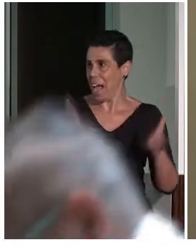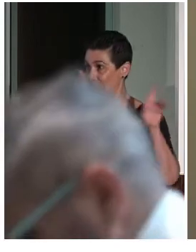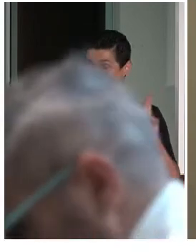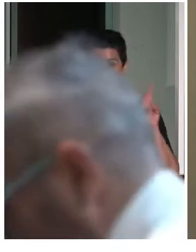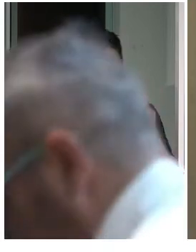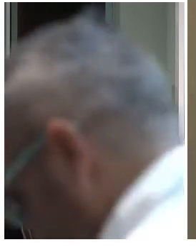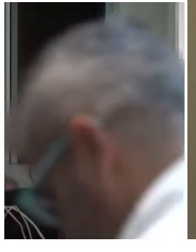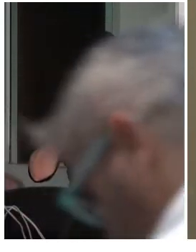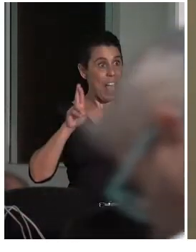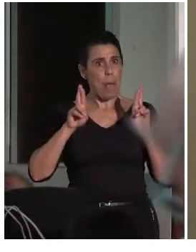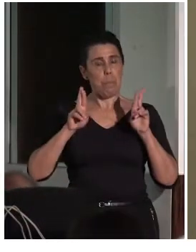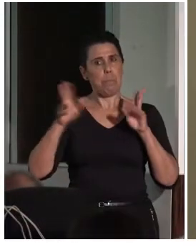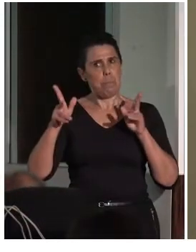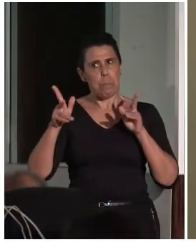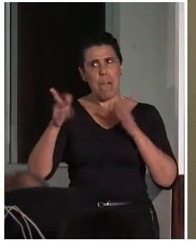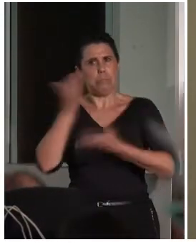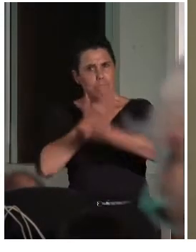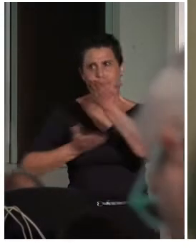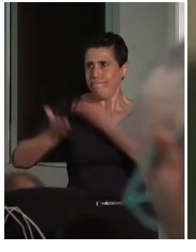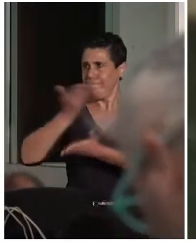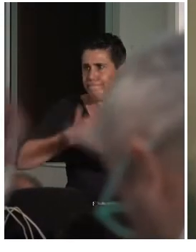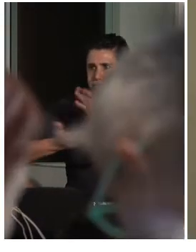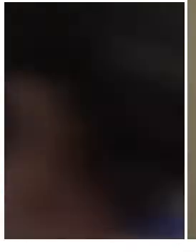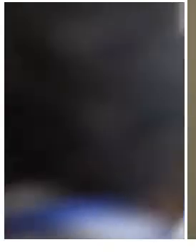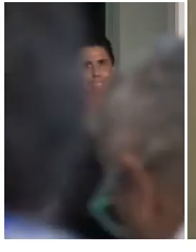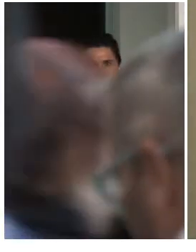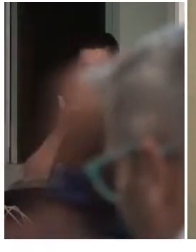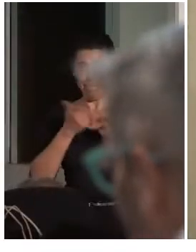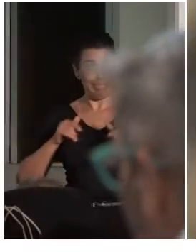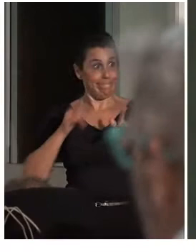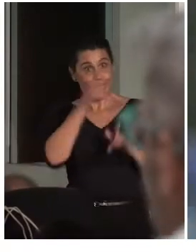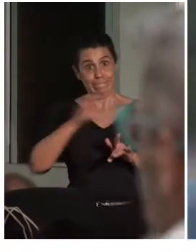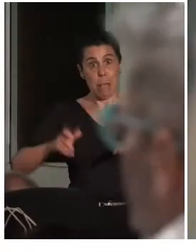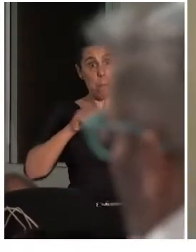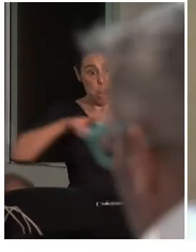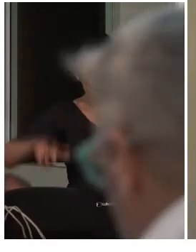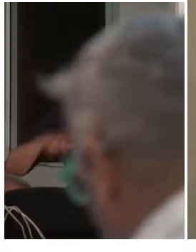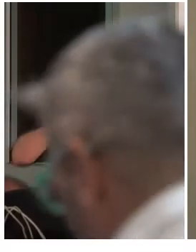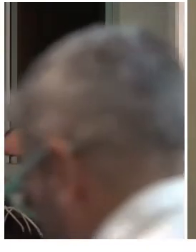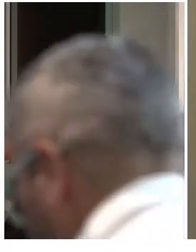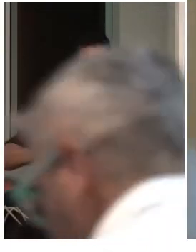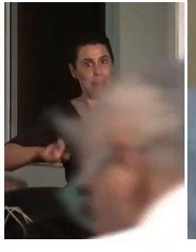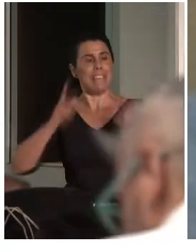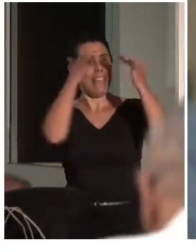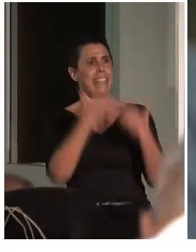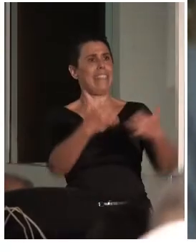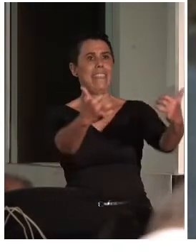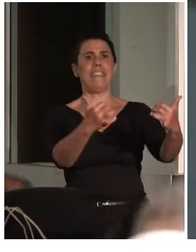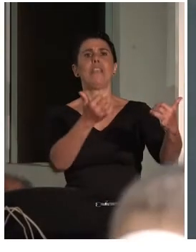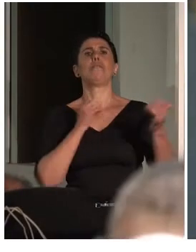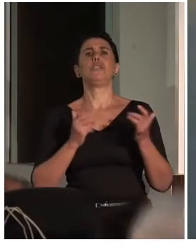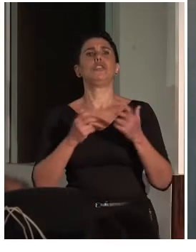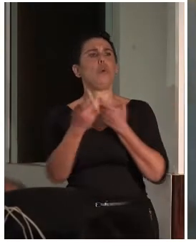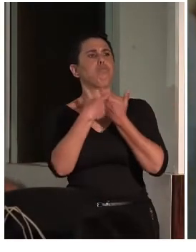una interrelación entre las personas que estáis sentadas en esta mesa y las personas que están sentadas. Muchísimas gracias.